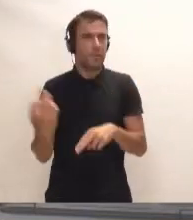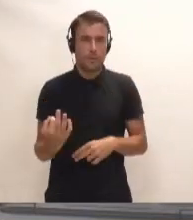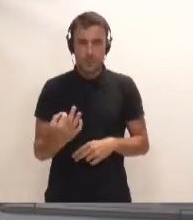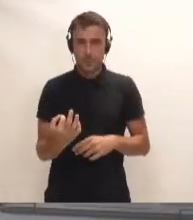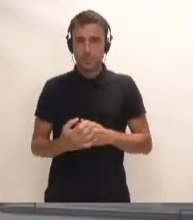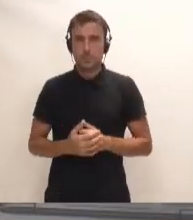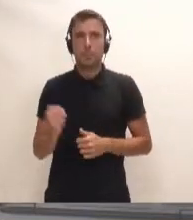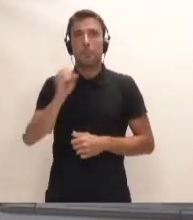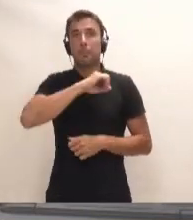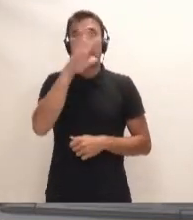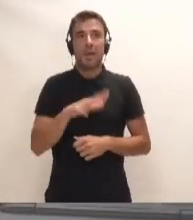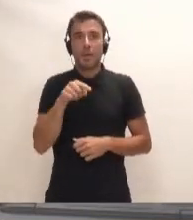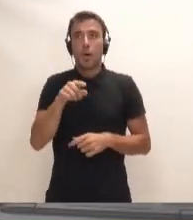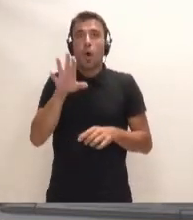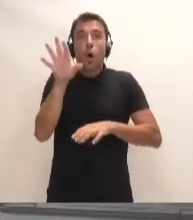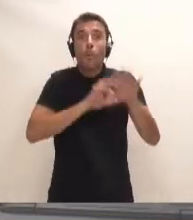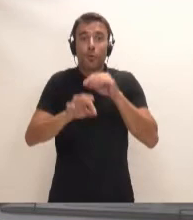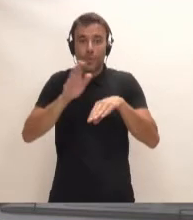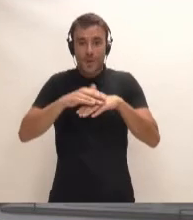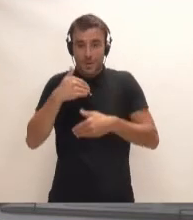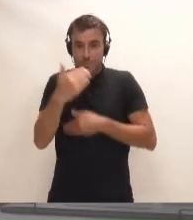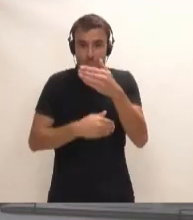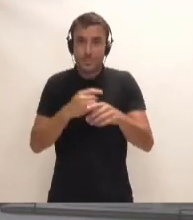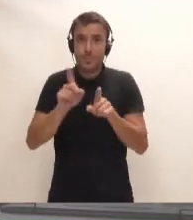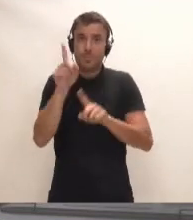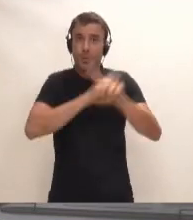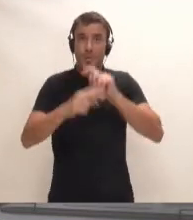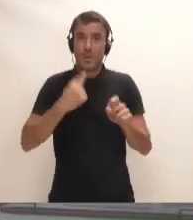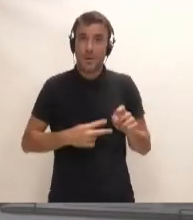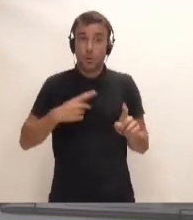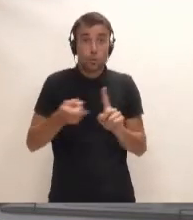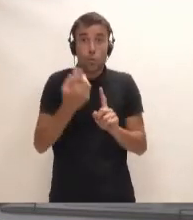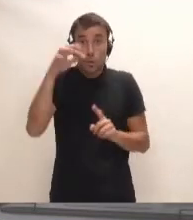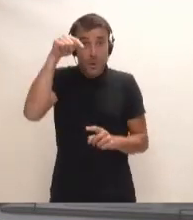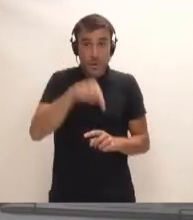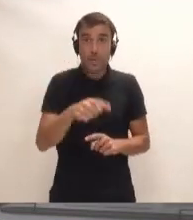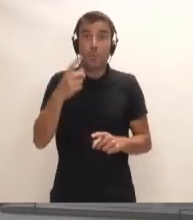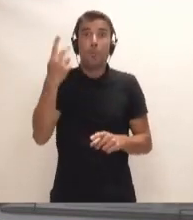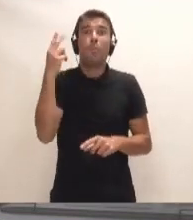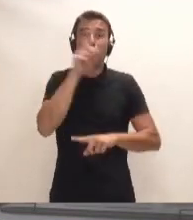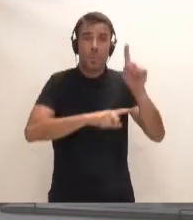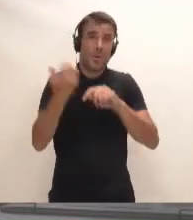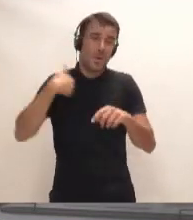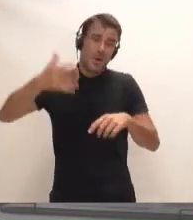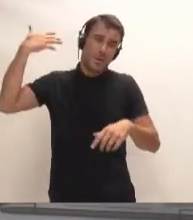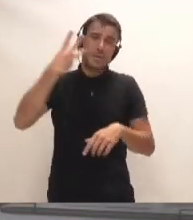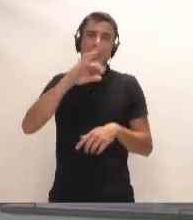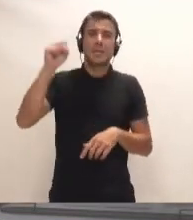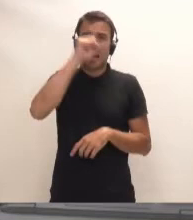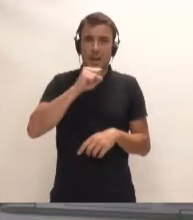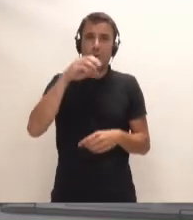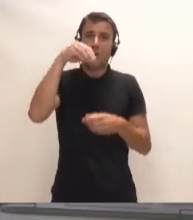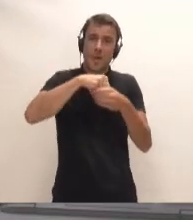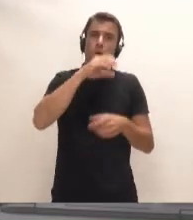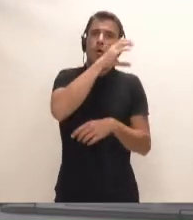Parece esta la única opción que tenemos ahora mismo para avanzar y resolver el colapso de los cristianos, un problema latente en los últimos 30 años de los gobiernos de